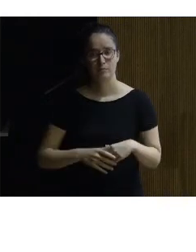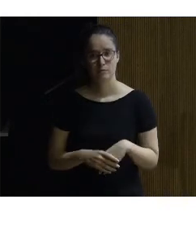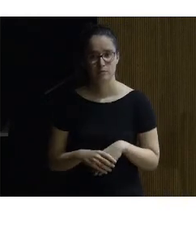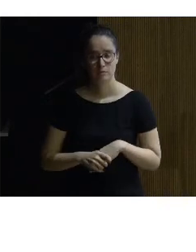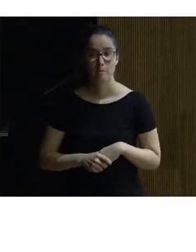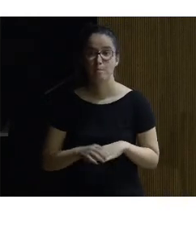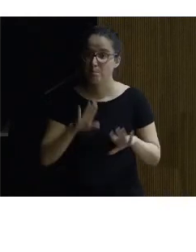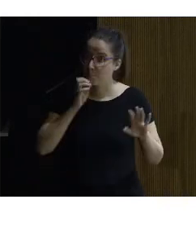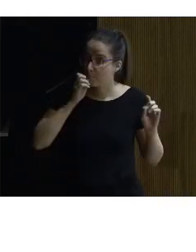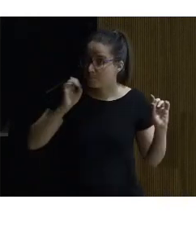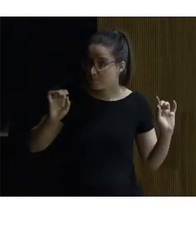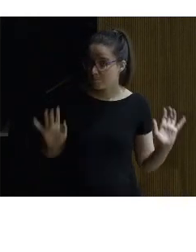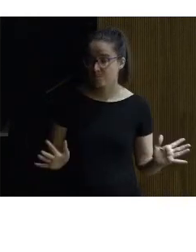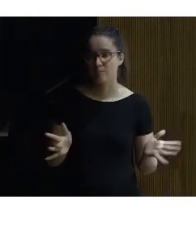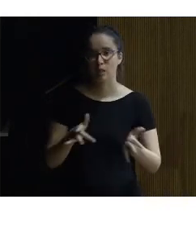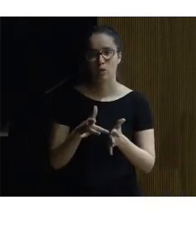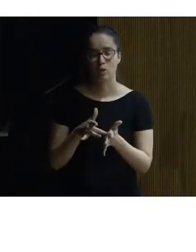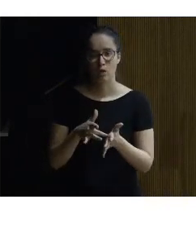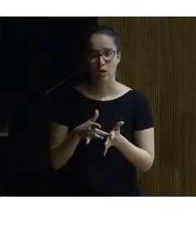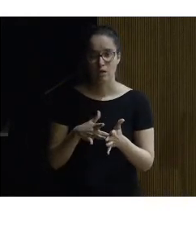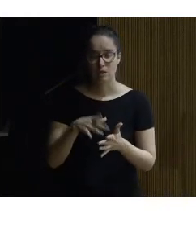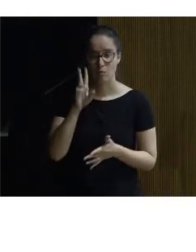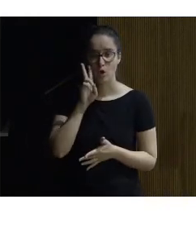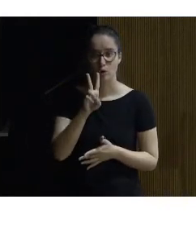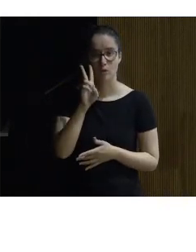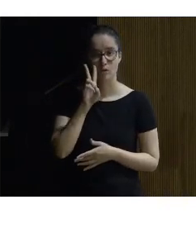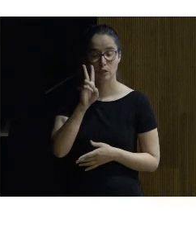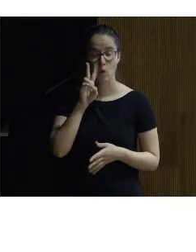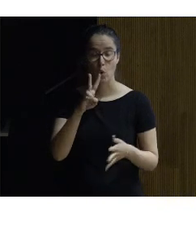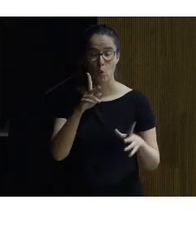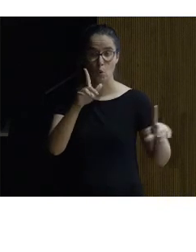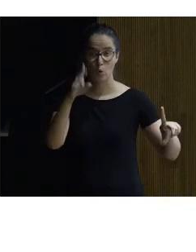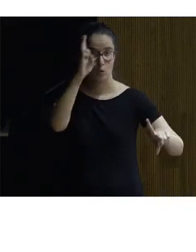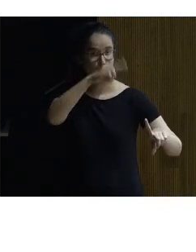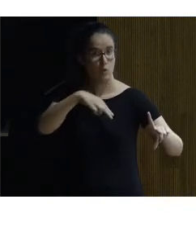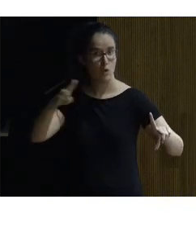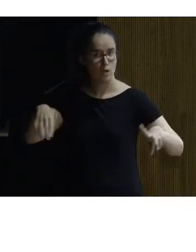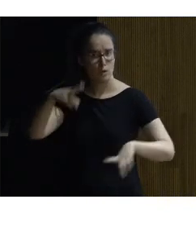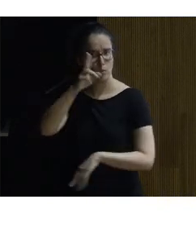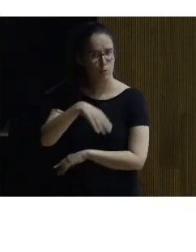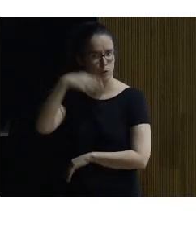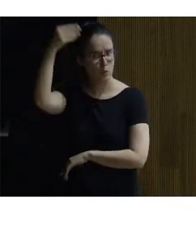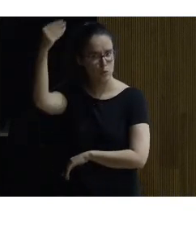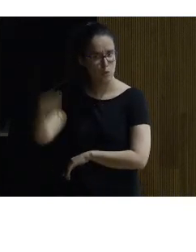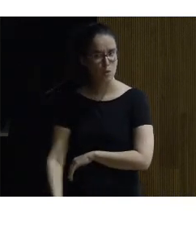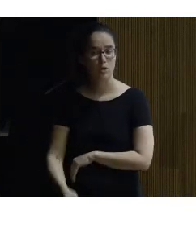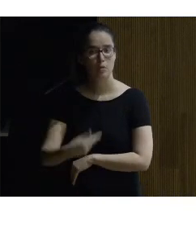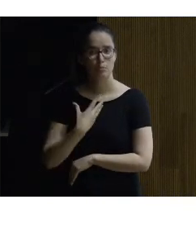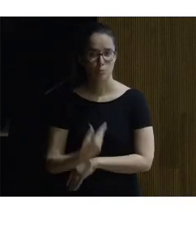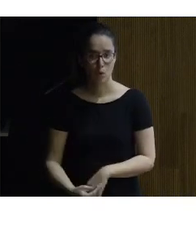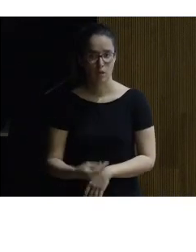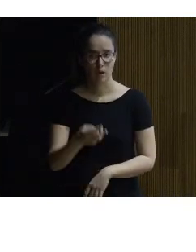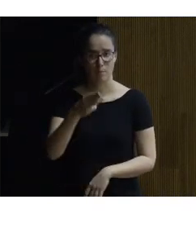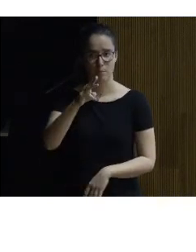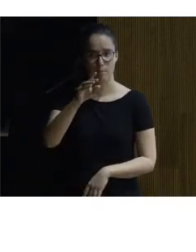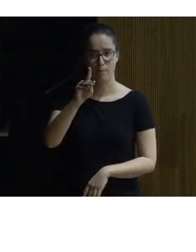bien aquí estamos viendo un cuadro de un gran pintor murciano Pedro